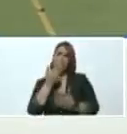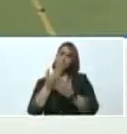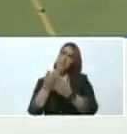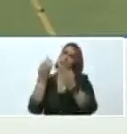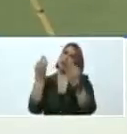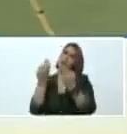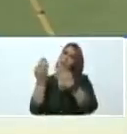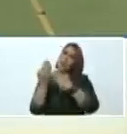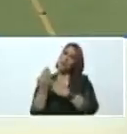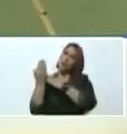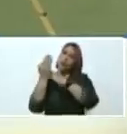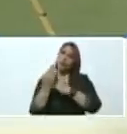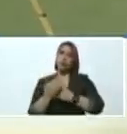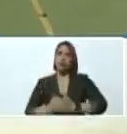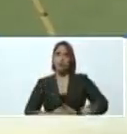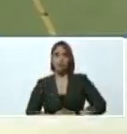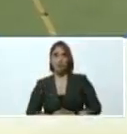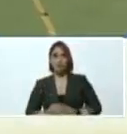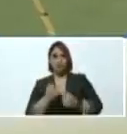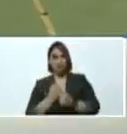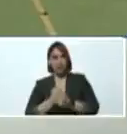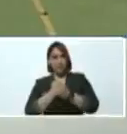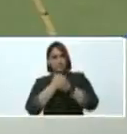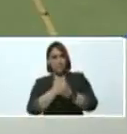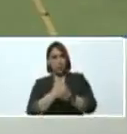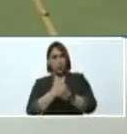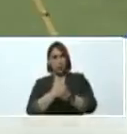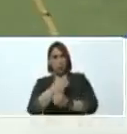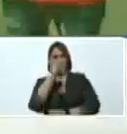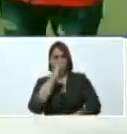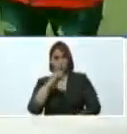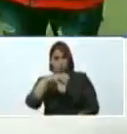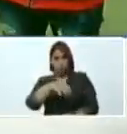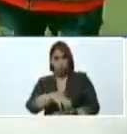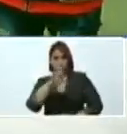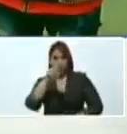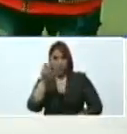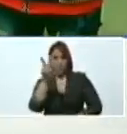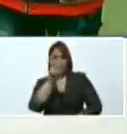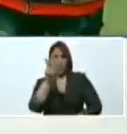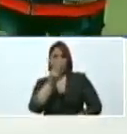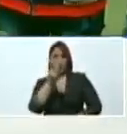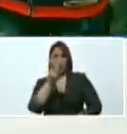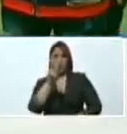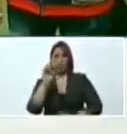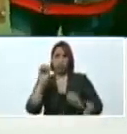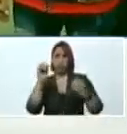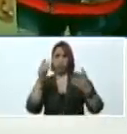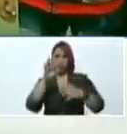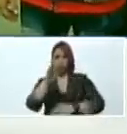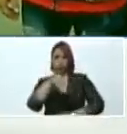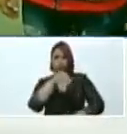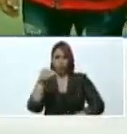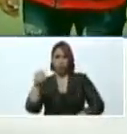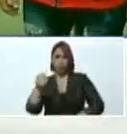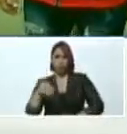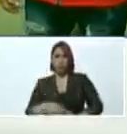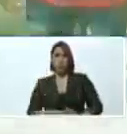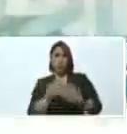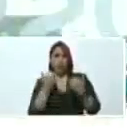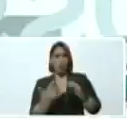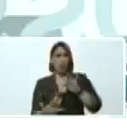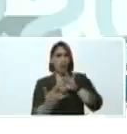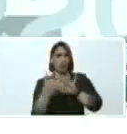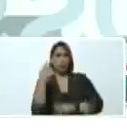protección de siempre. Y su amor para el Zulia y para Venezuela. Gracias, gracias. Vámonos directo a